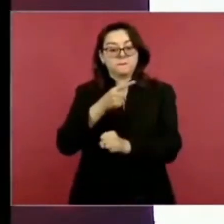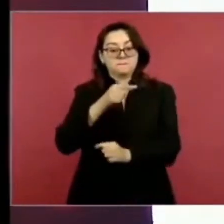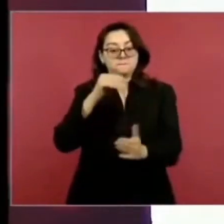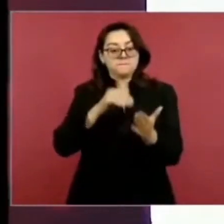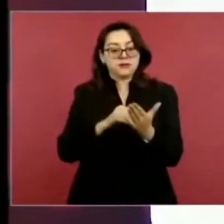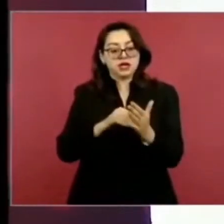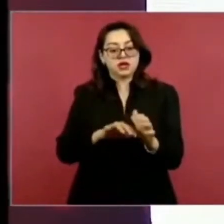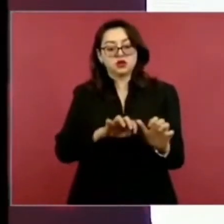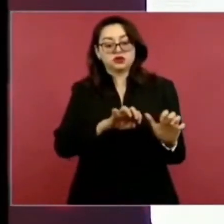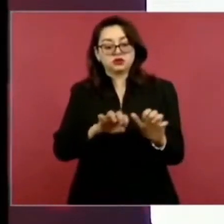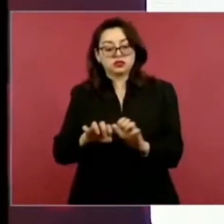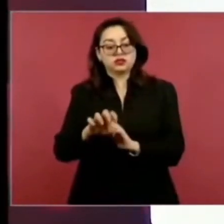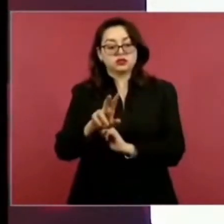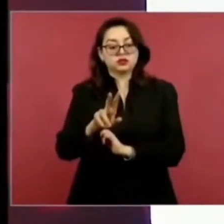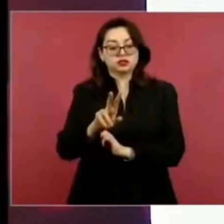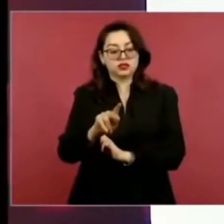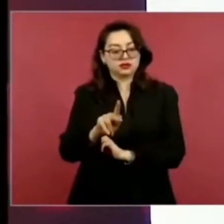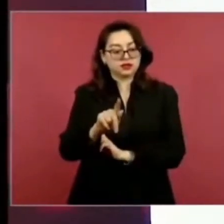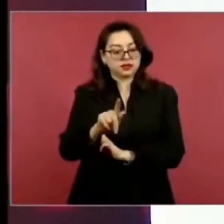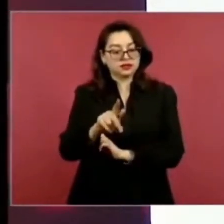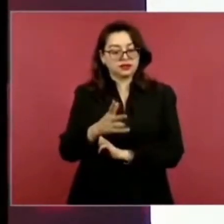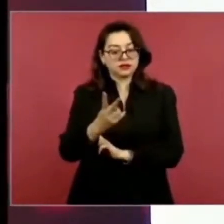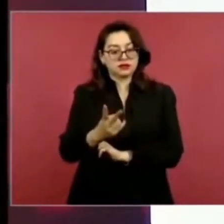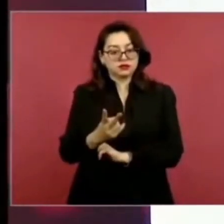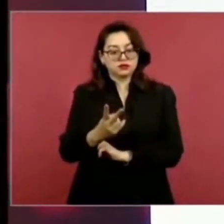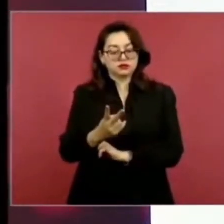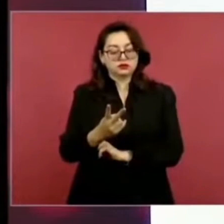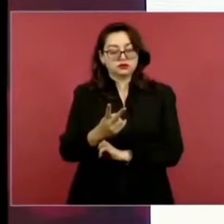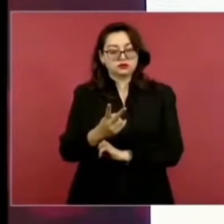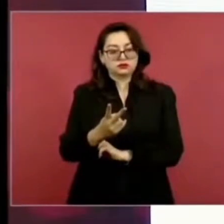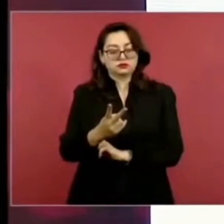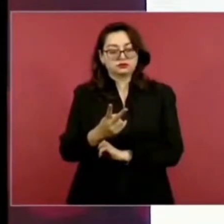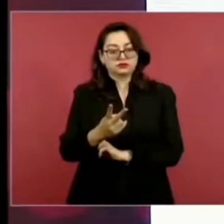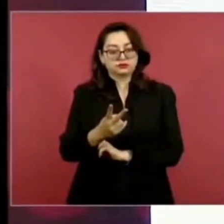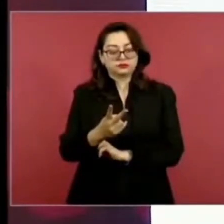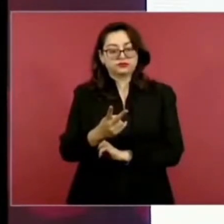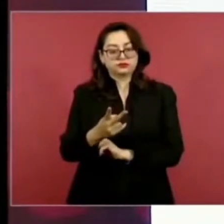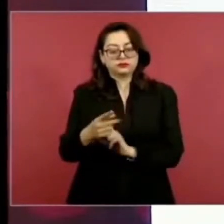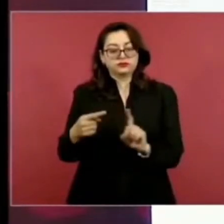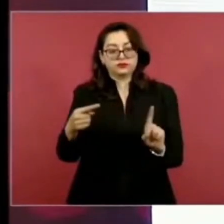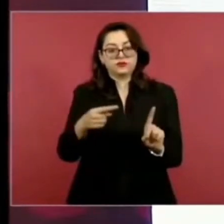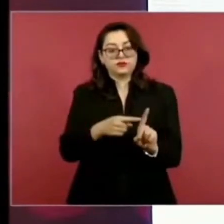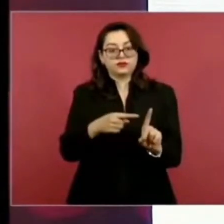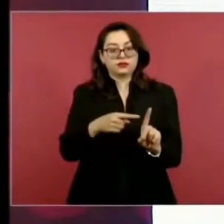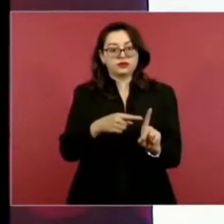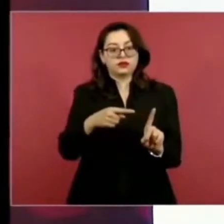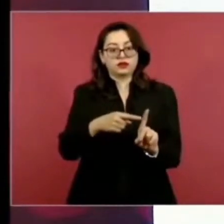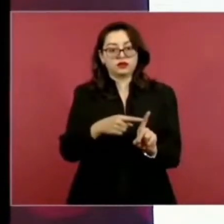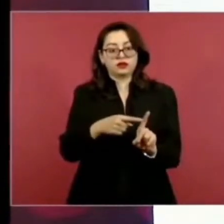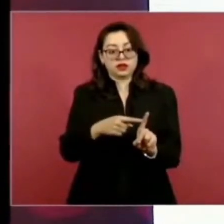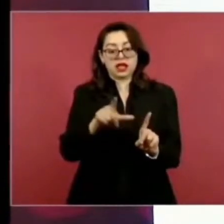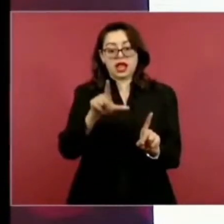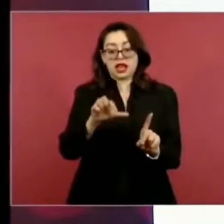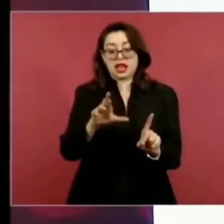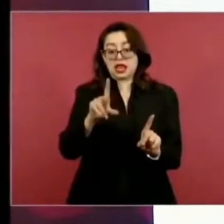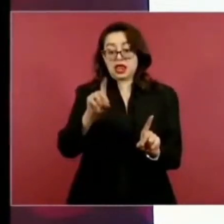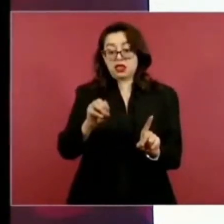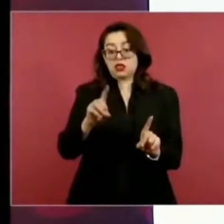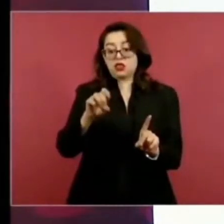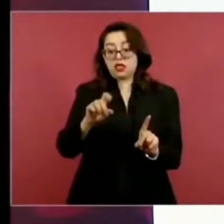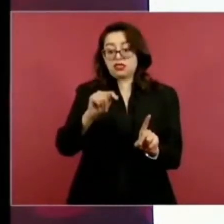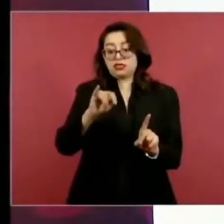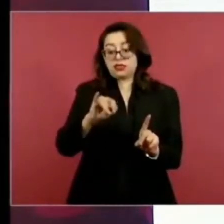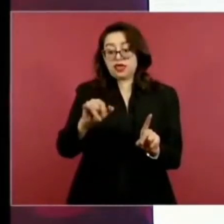en 1872, el que entra a sustituirlo fue Sebastián Lerdo de